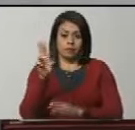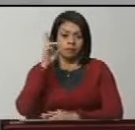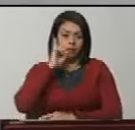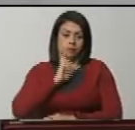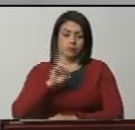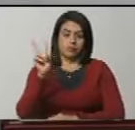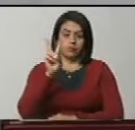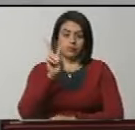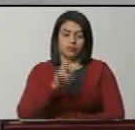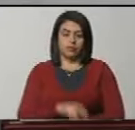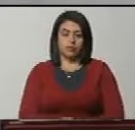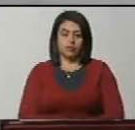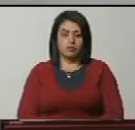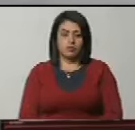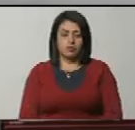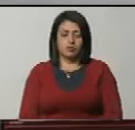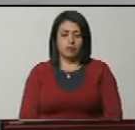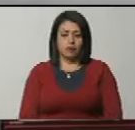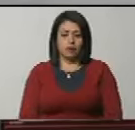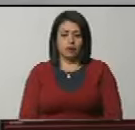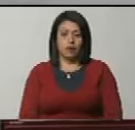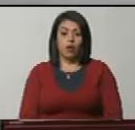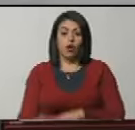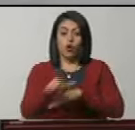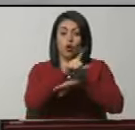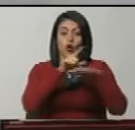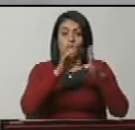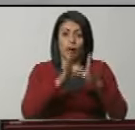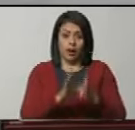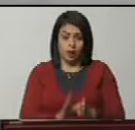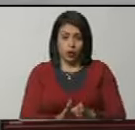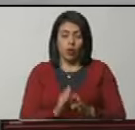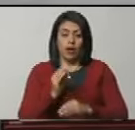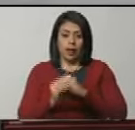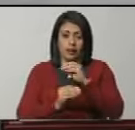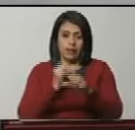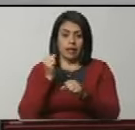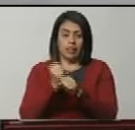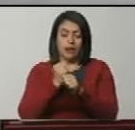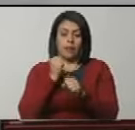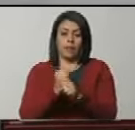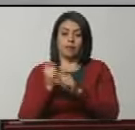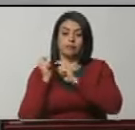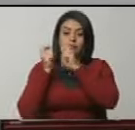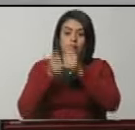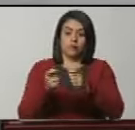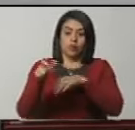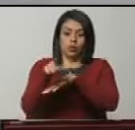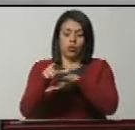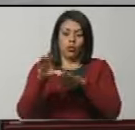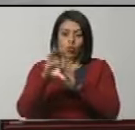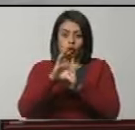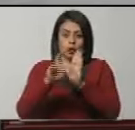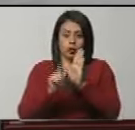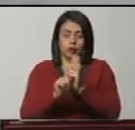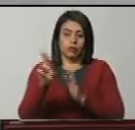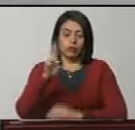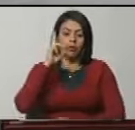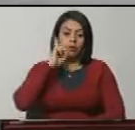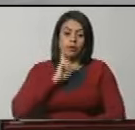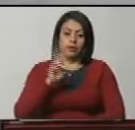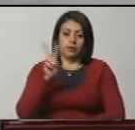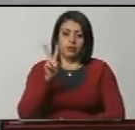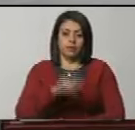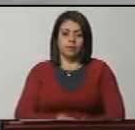República Bolivariana de Venezuela. La gobernadora o gobernador ejercerá las funciones que le otorga la Constitución de la República Bolivariana de